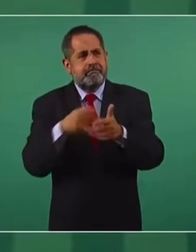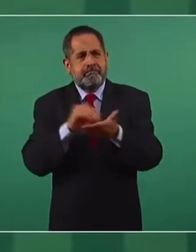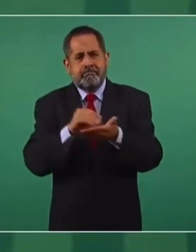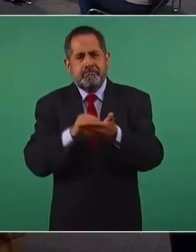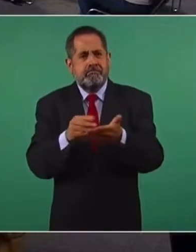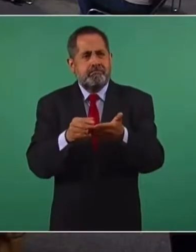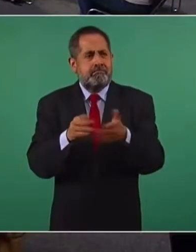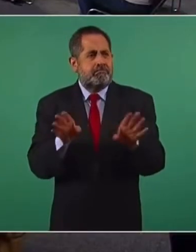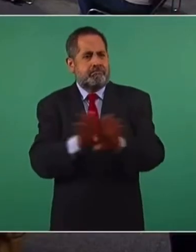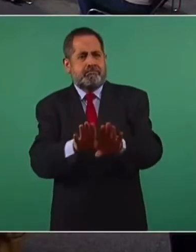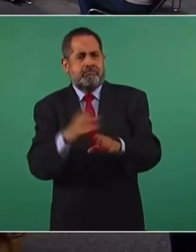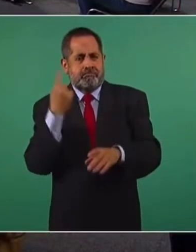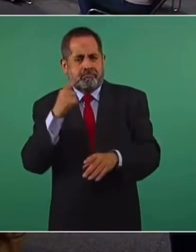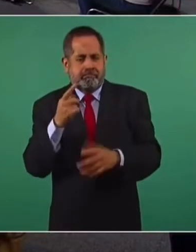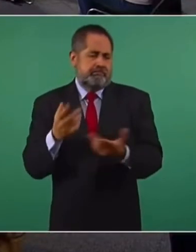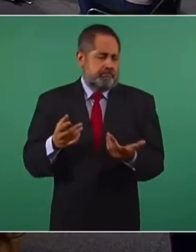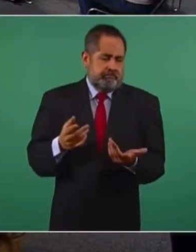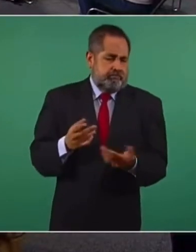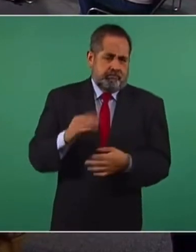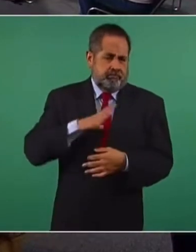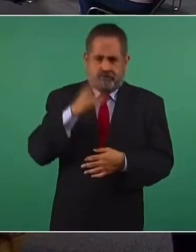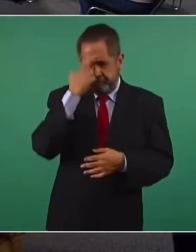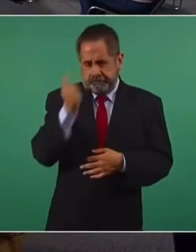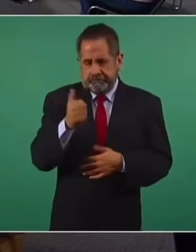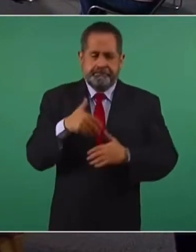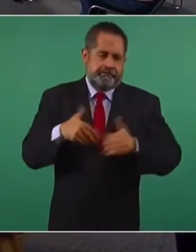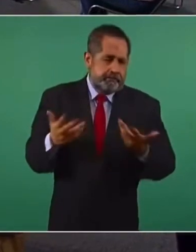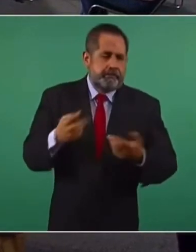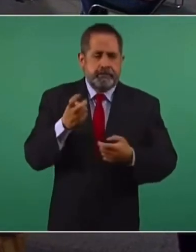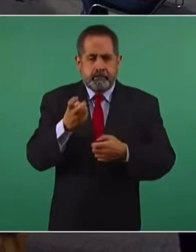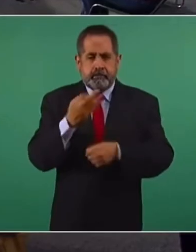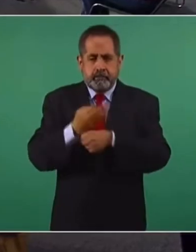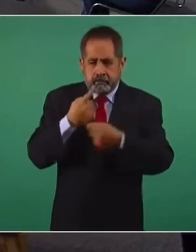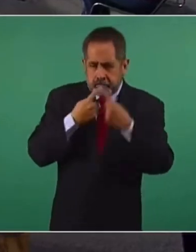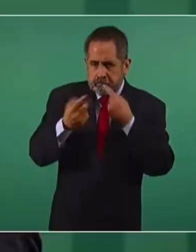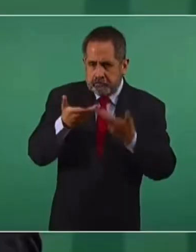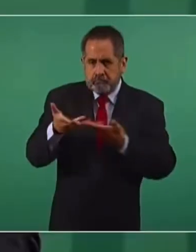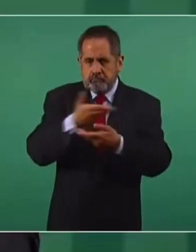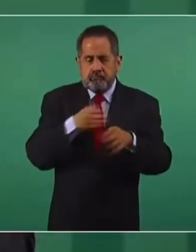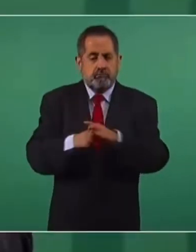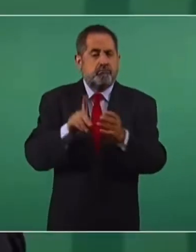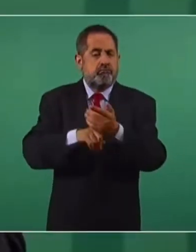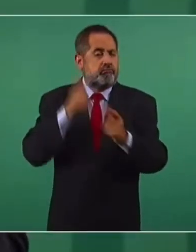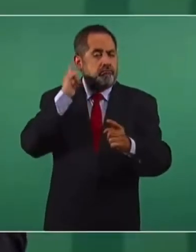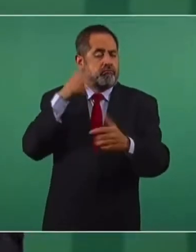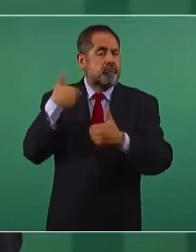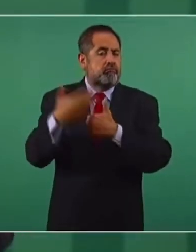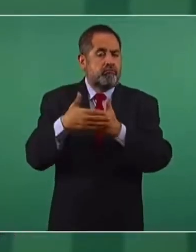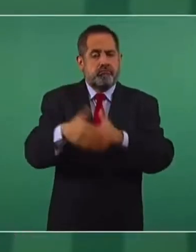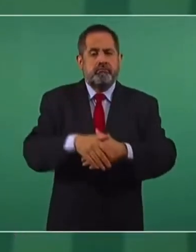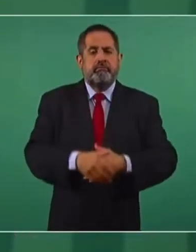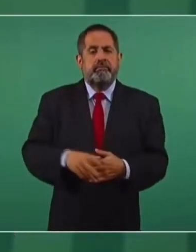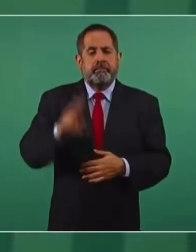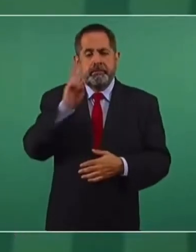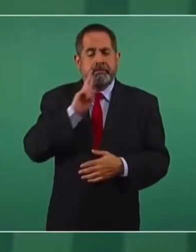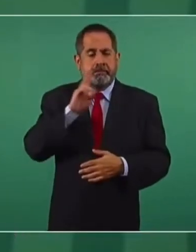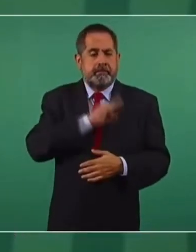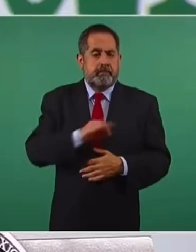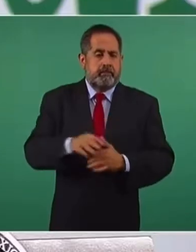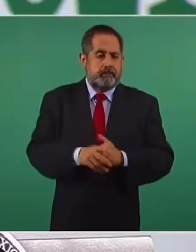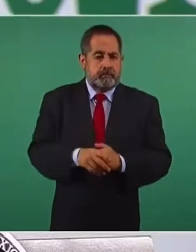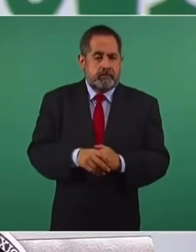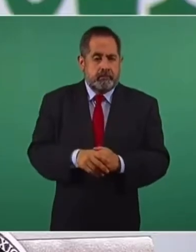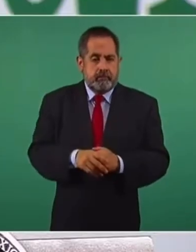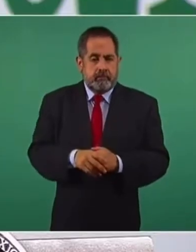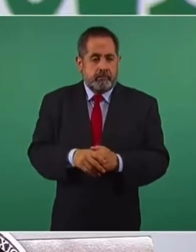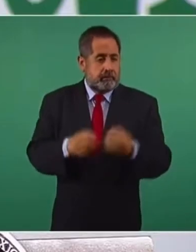esa restricción a las actividades? Entonces, estamos en eso y esperamos. Otra cosa que hemos propuesto es que no tiene que